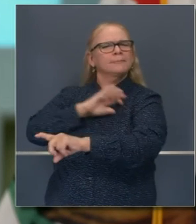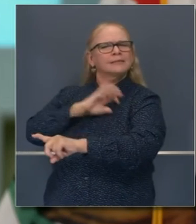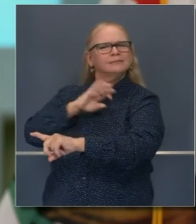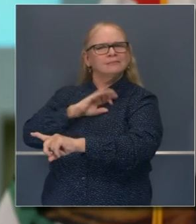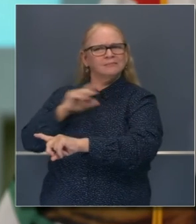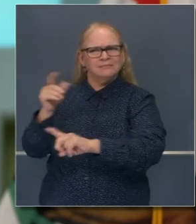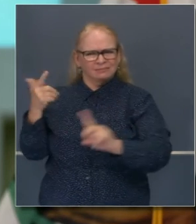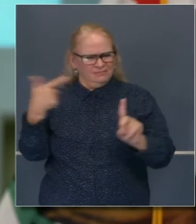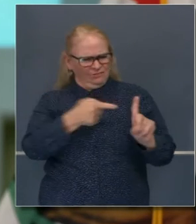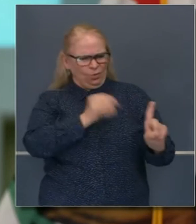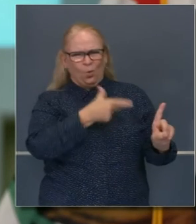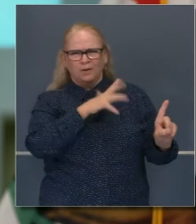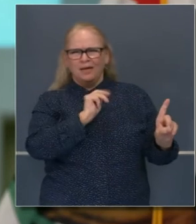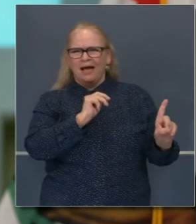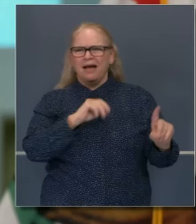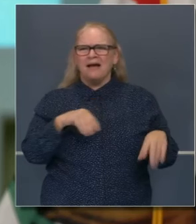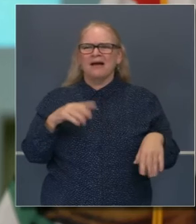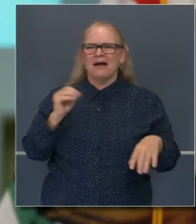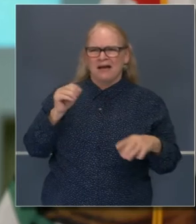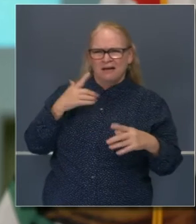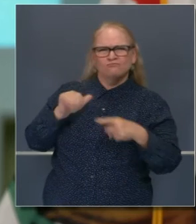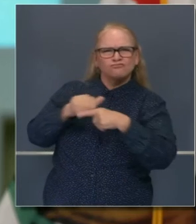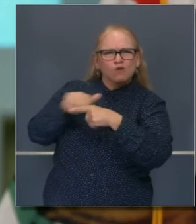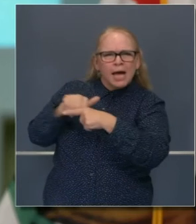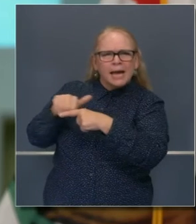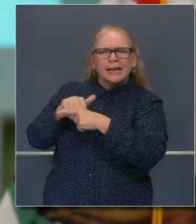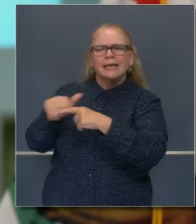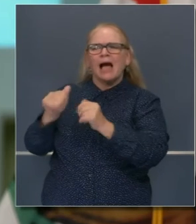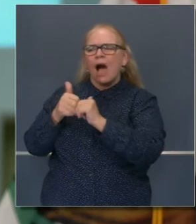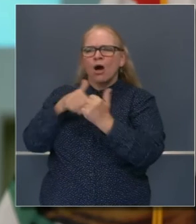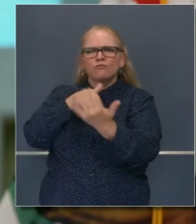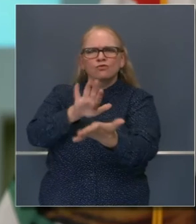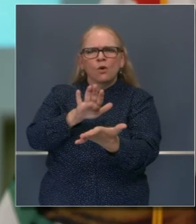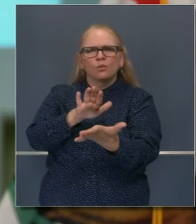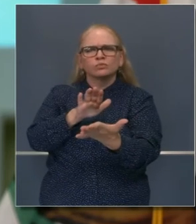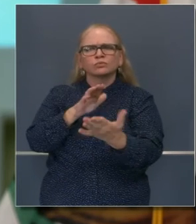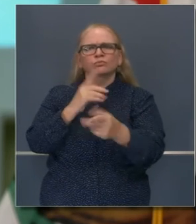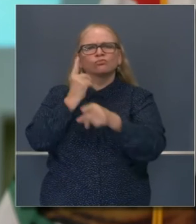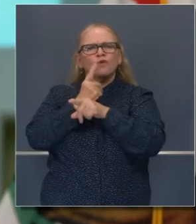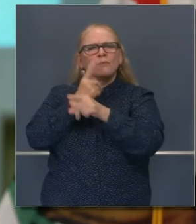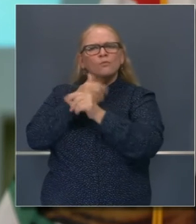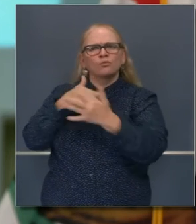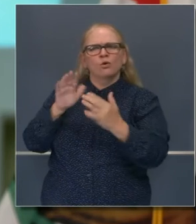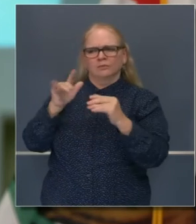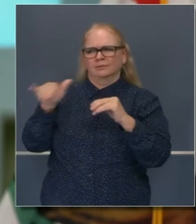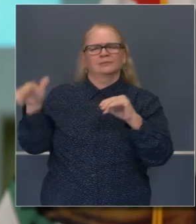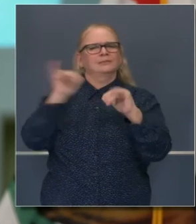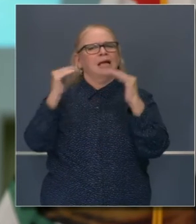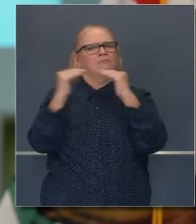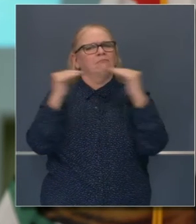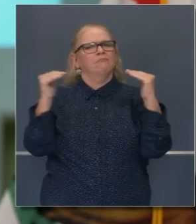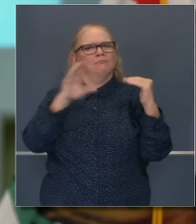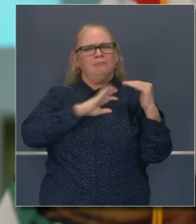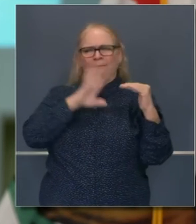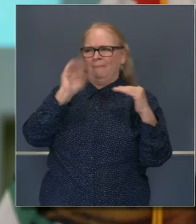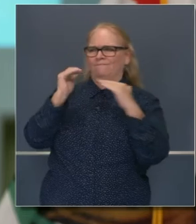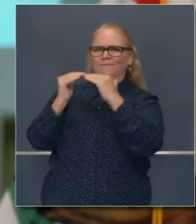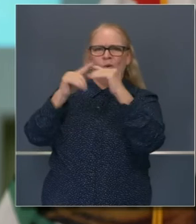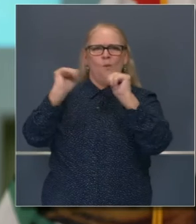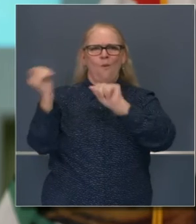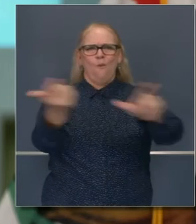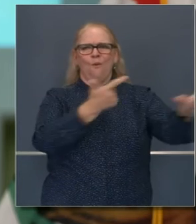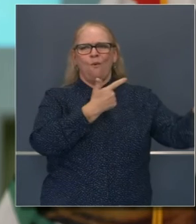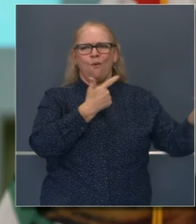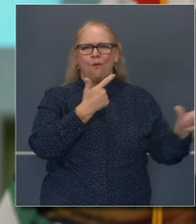sigan evolucionando y que la capacitación siga evolucionando para que se pueda dar una aplicación de la ley más